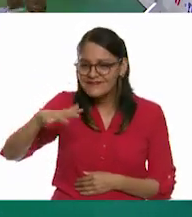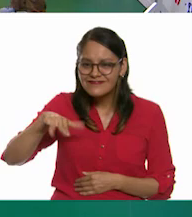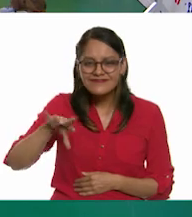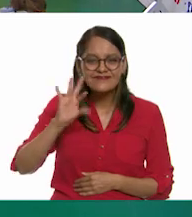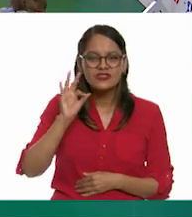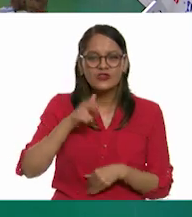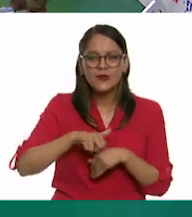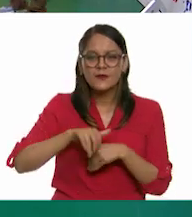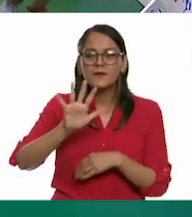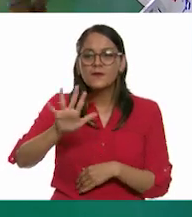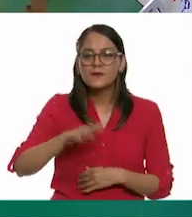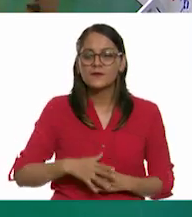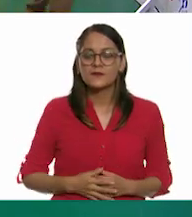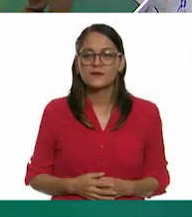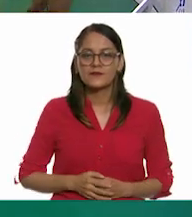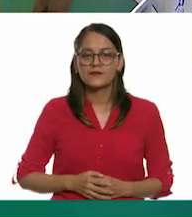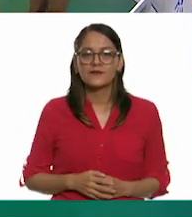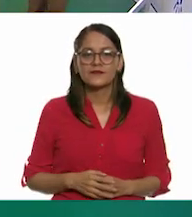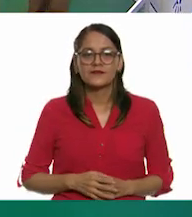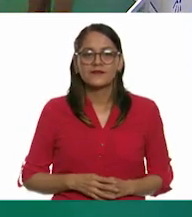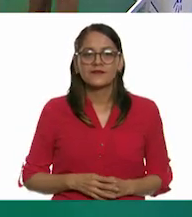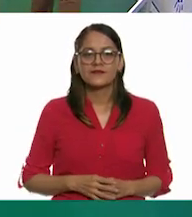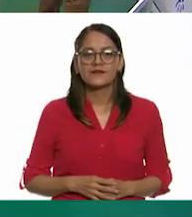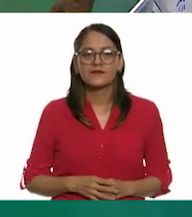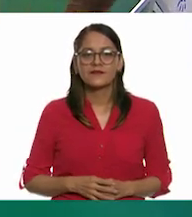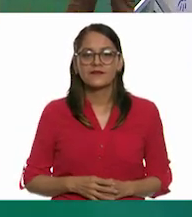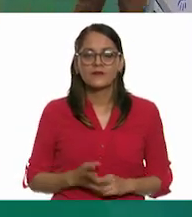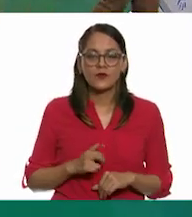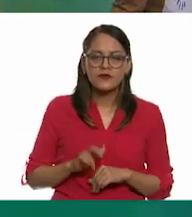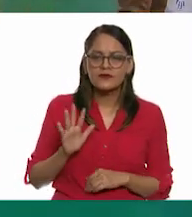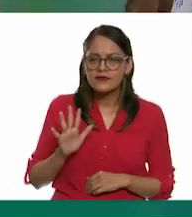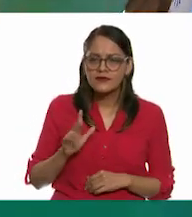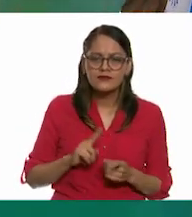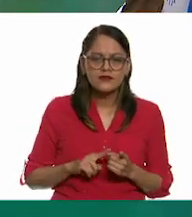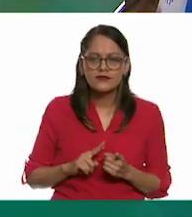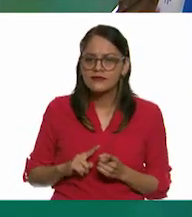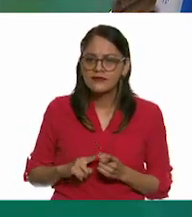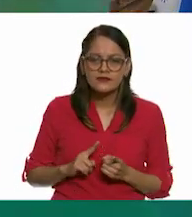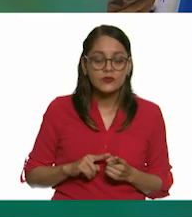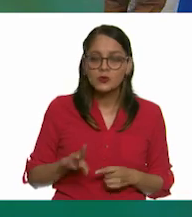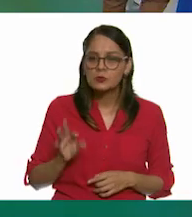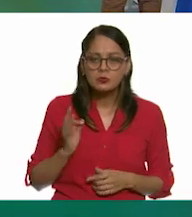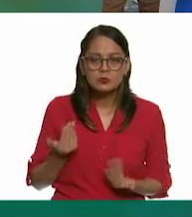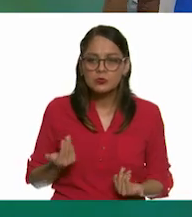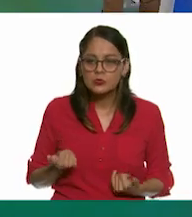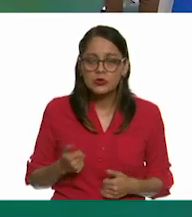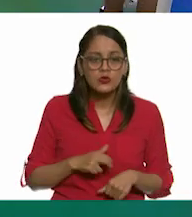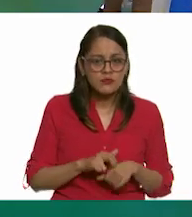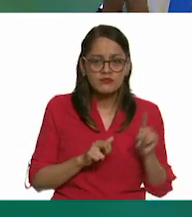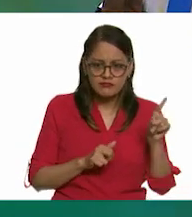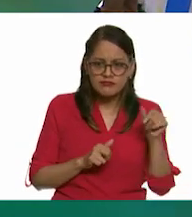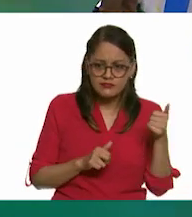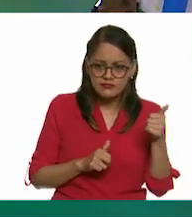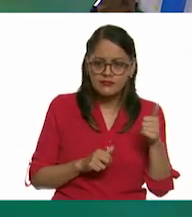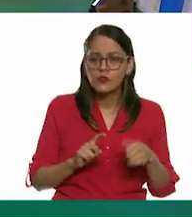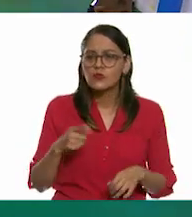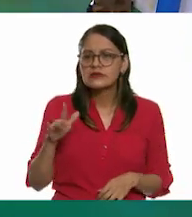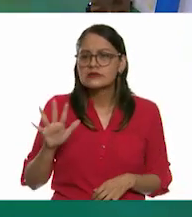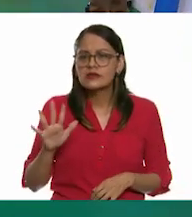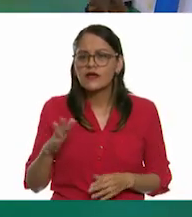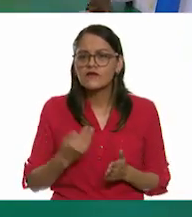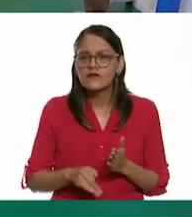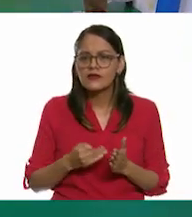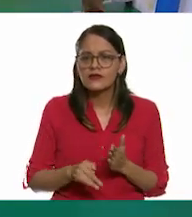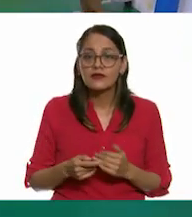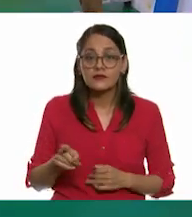el sobre con el número cinco. buscamos el número cinco, el número cinco. Cinco, Ah, no, no lo encuentro. Por acá está el número seis, pero no el cinco.